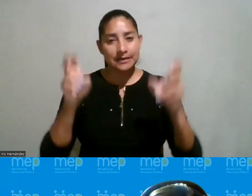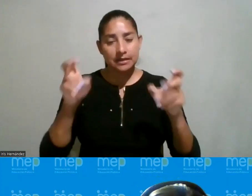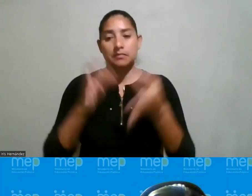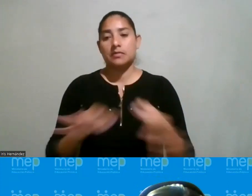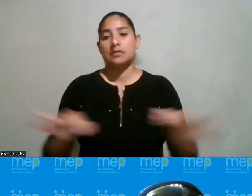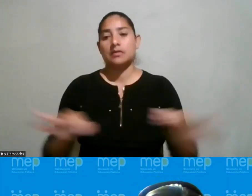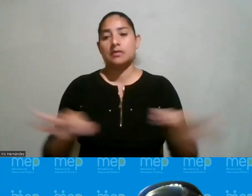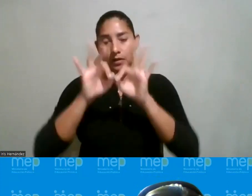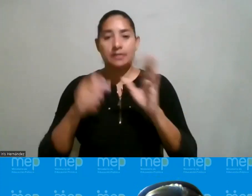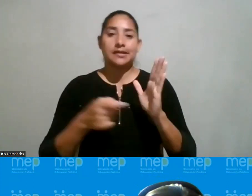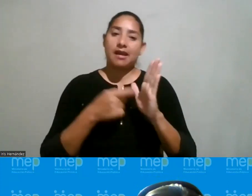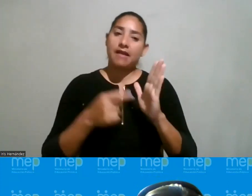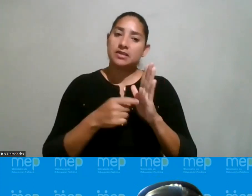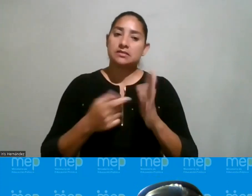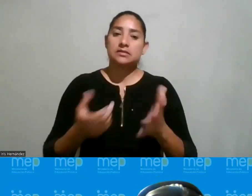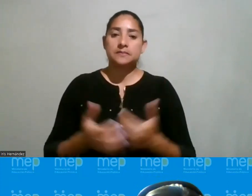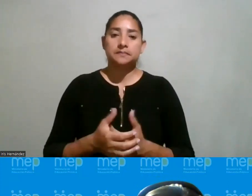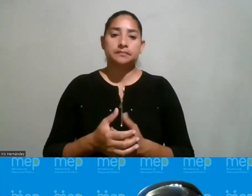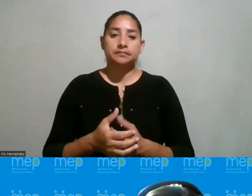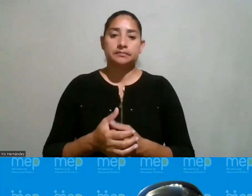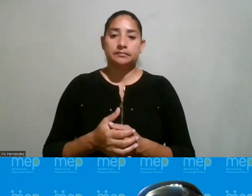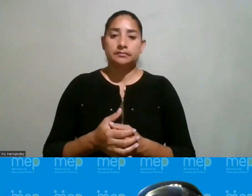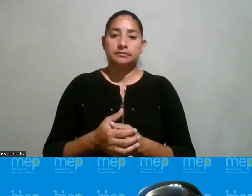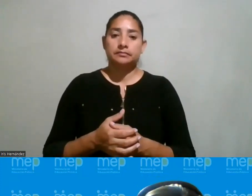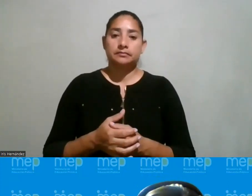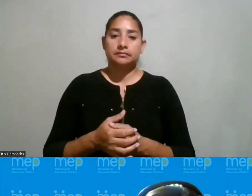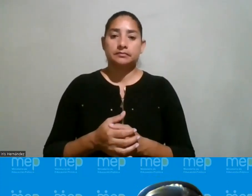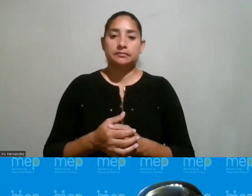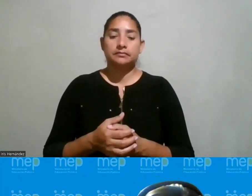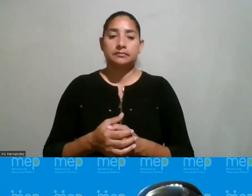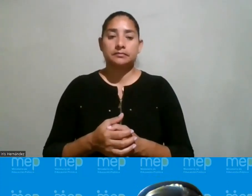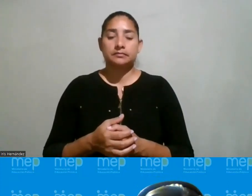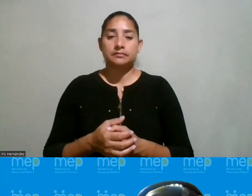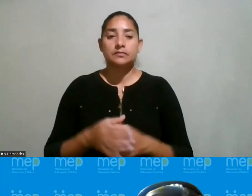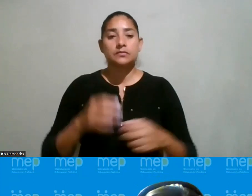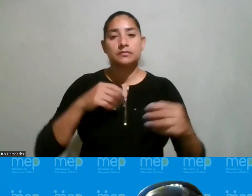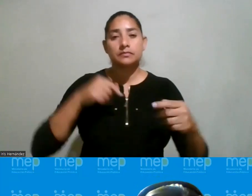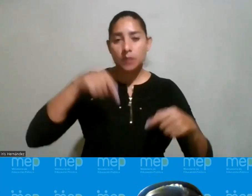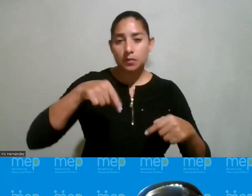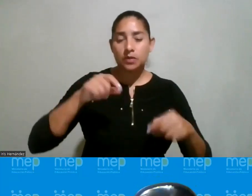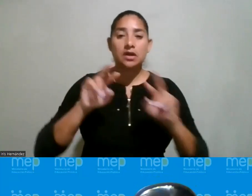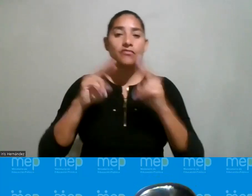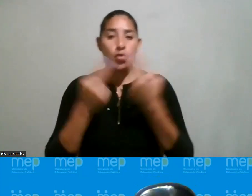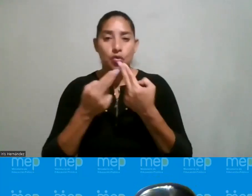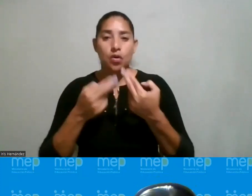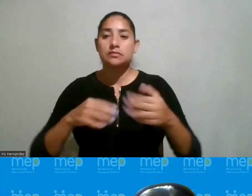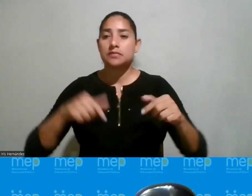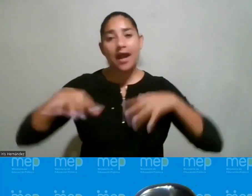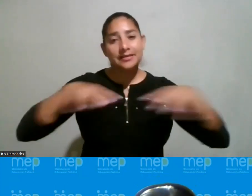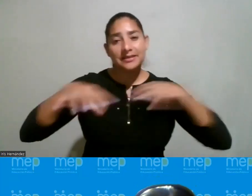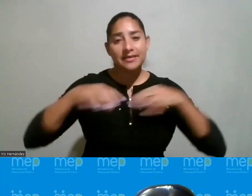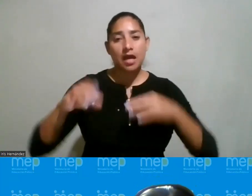importante y que a veces y a veces no lo tenemos claro porque tenemos todos estos conversatorios y que promovemos la